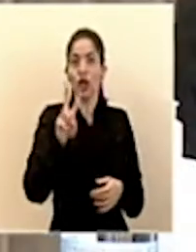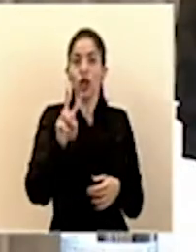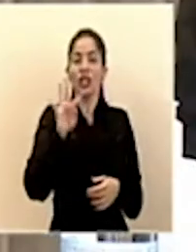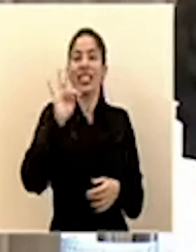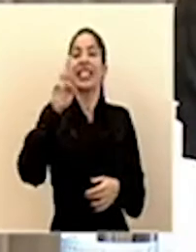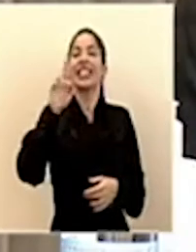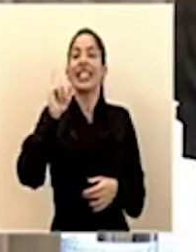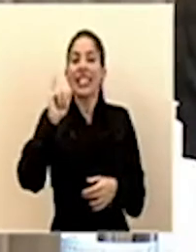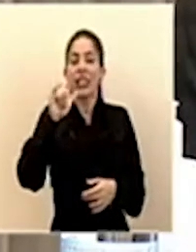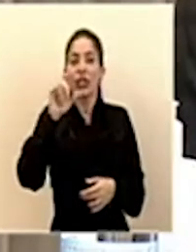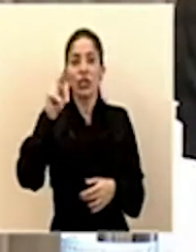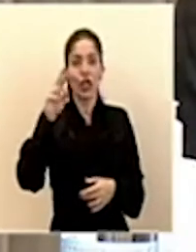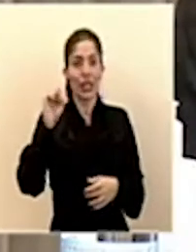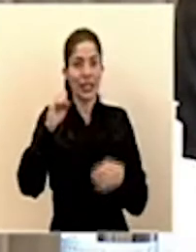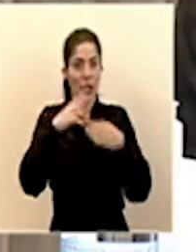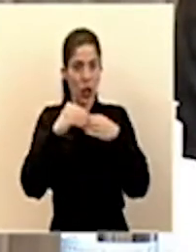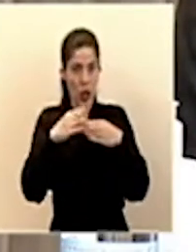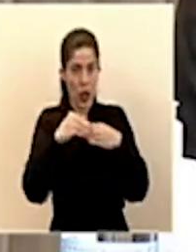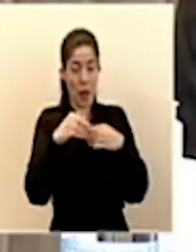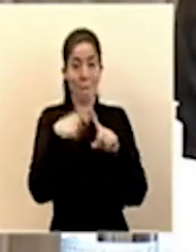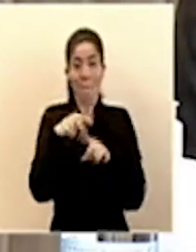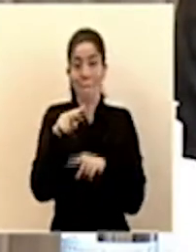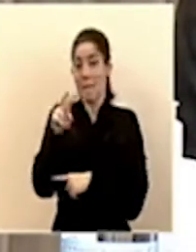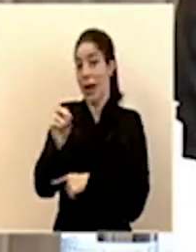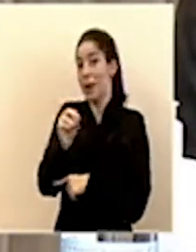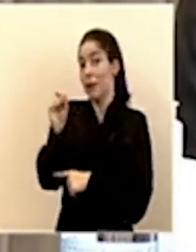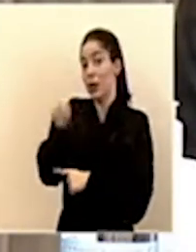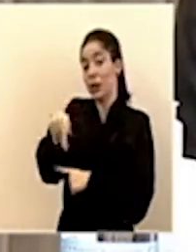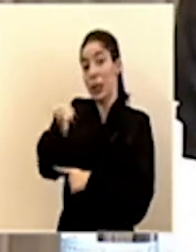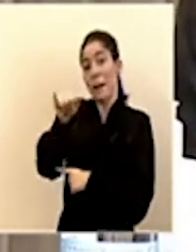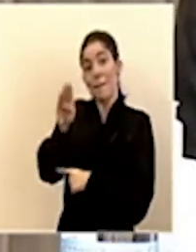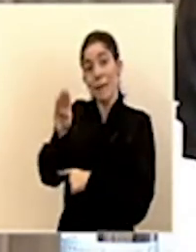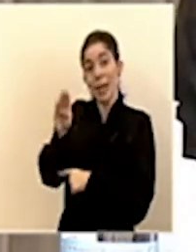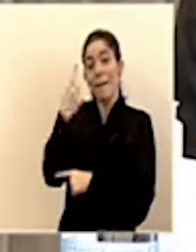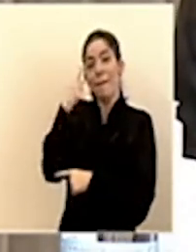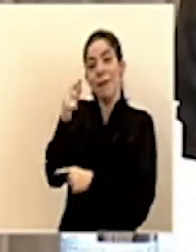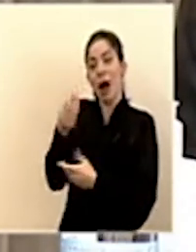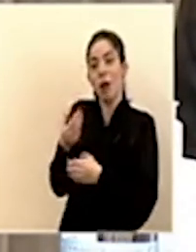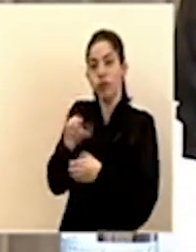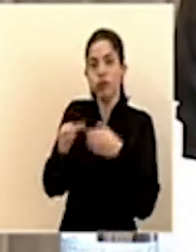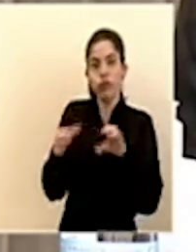dólares, y 20% del PIB en estímulo monetario,